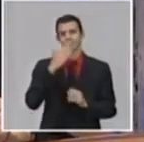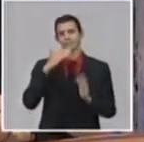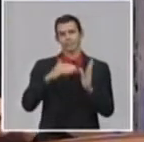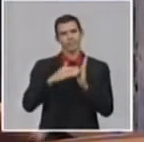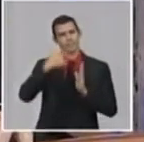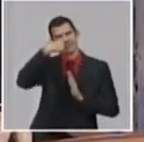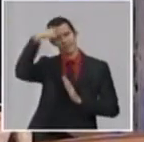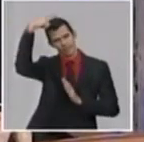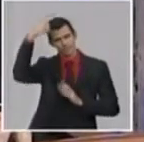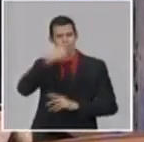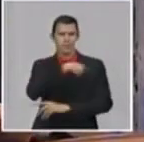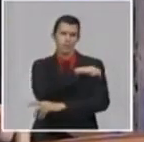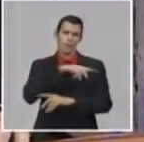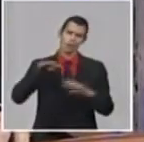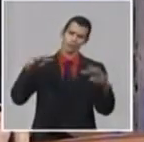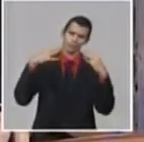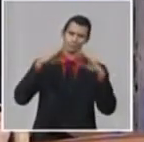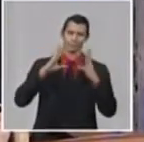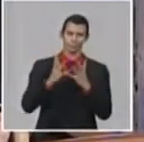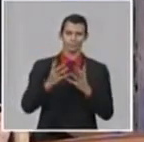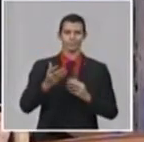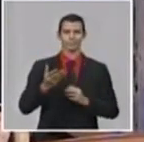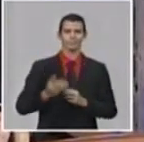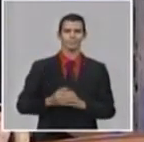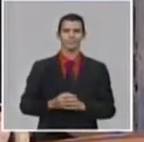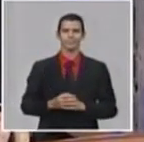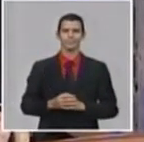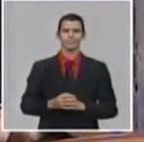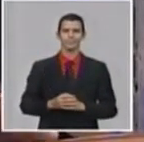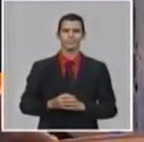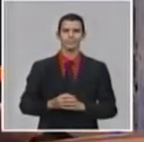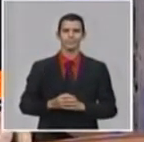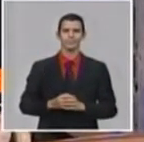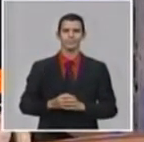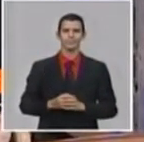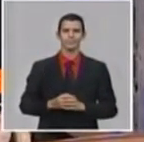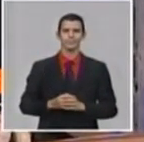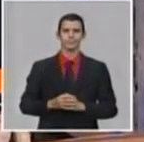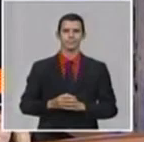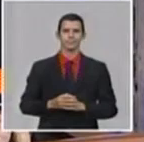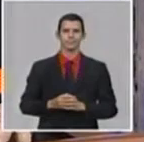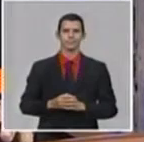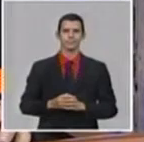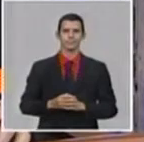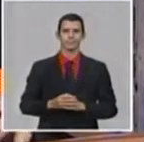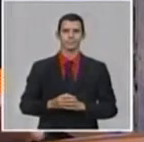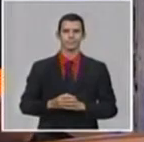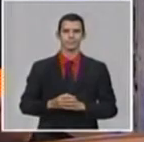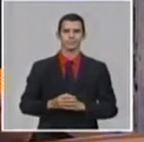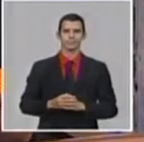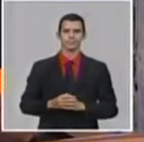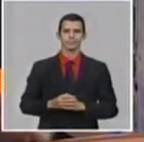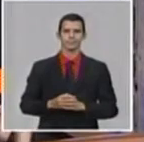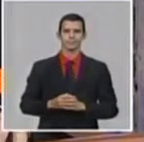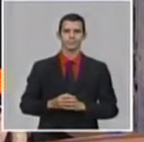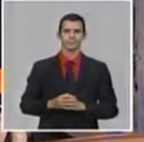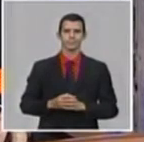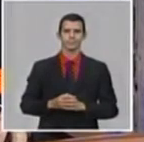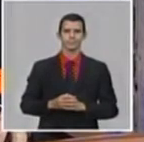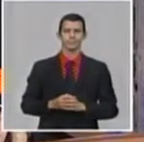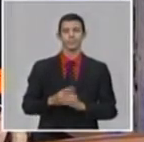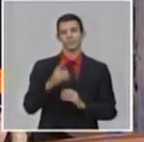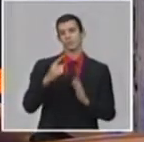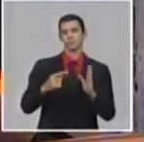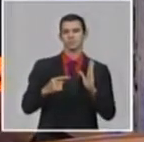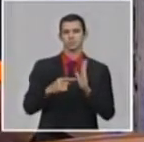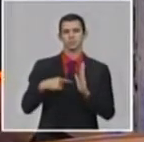nuestro pueblo que nos ve y nos escucha en este momento. Realmente me gustaría empezar diciendo que la situación que está viviendo la humanidad en